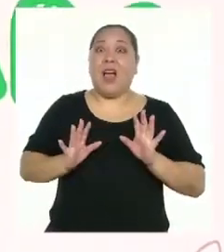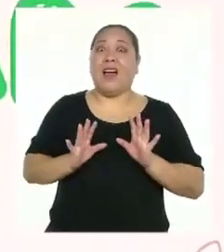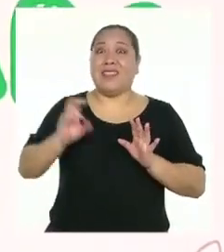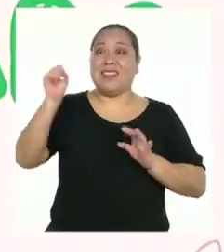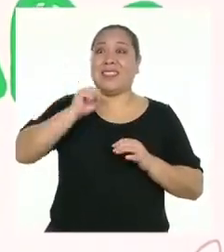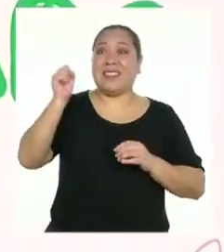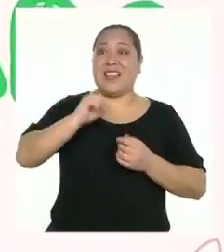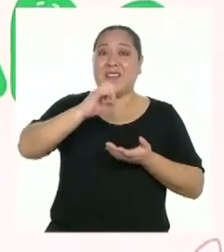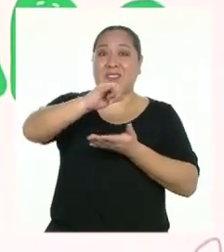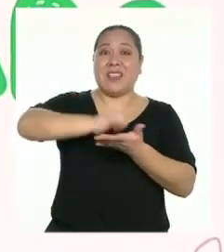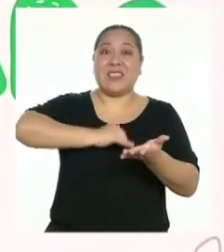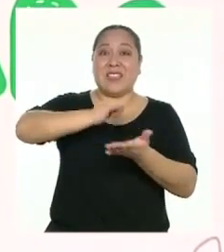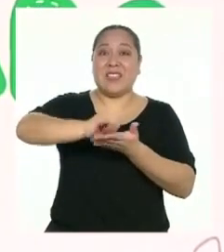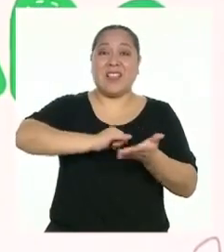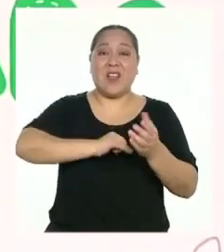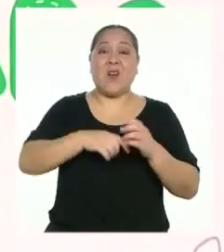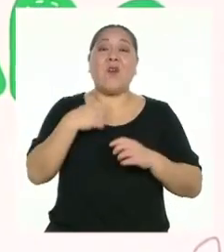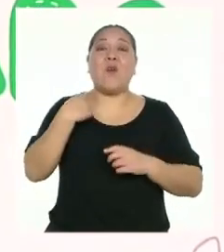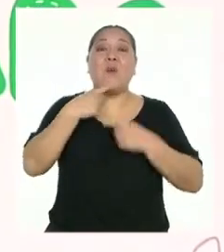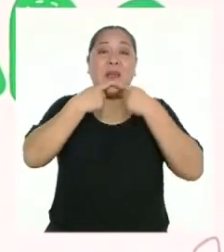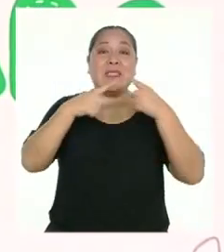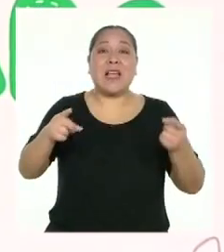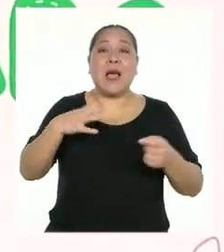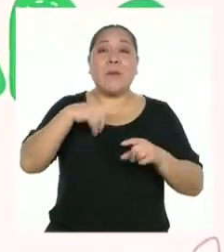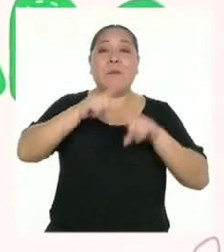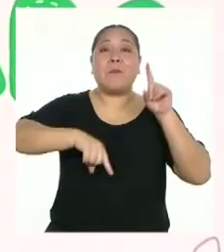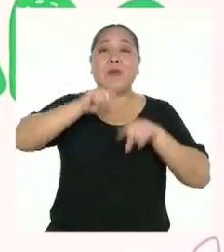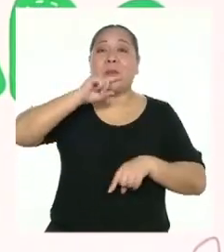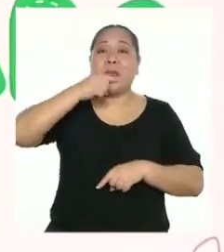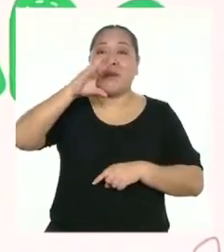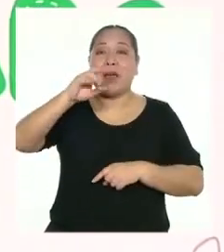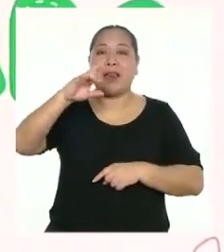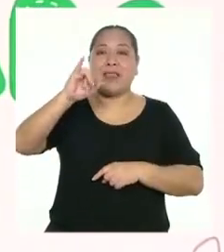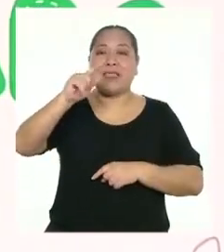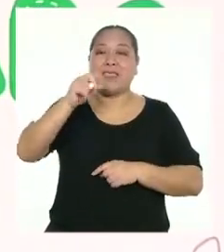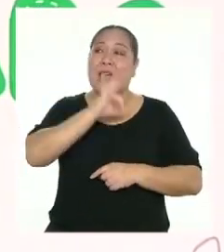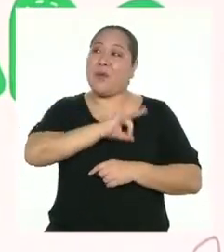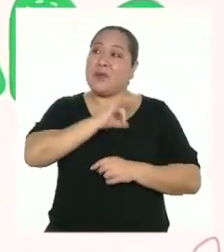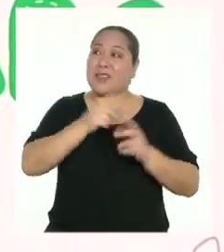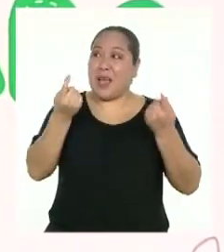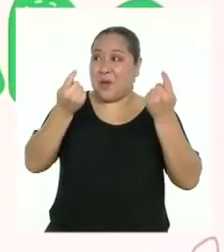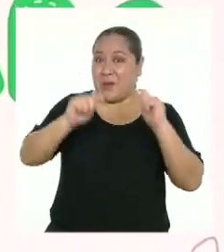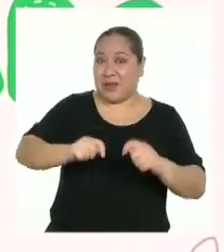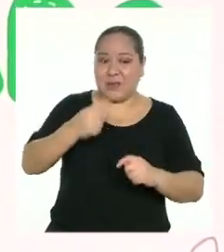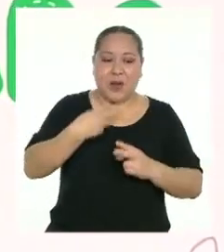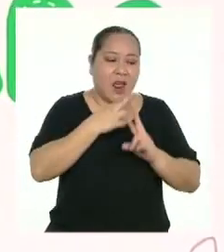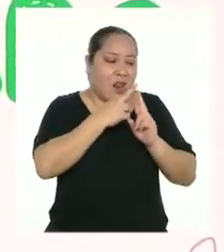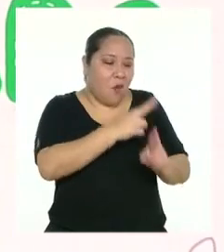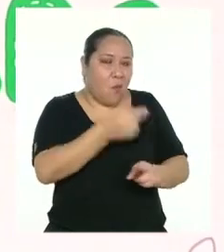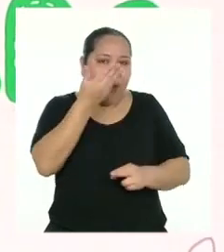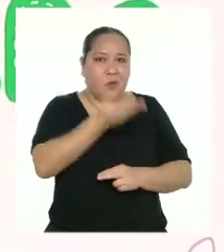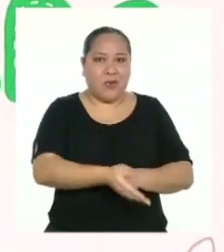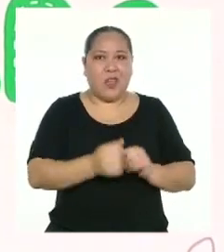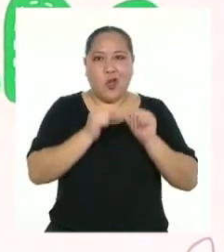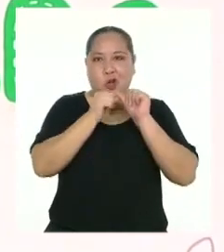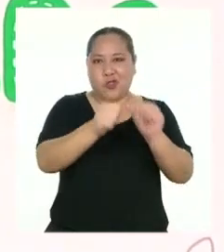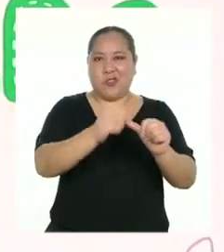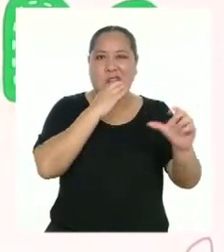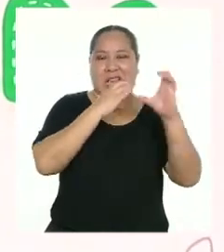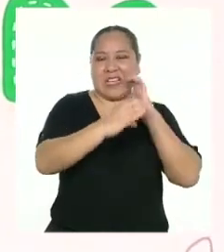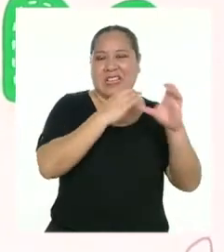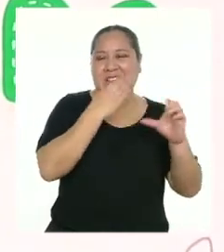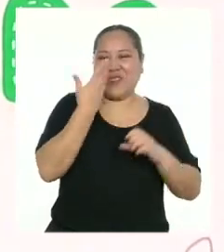Justo me ha escrito un mensaje mi prima Cristina. Aprovecharé que tenemos que hacer una breve pausa para responderle y mantener nuestra